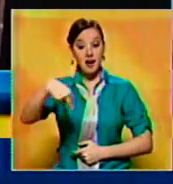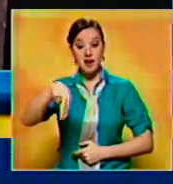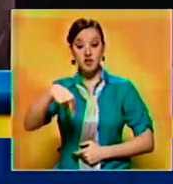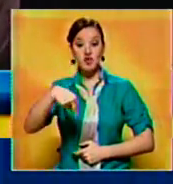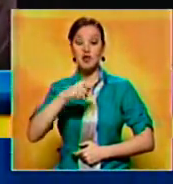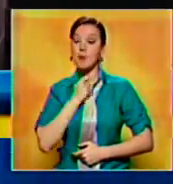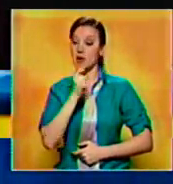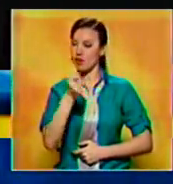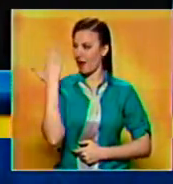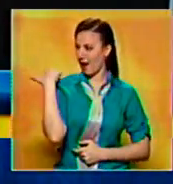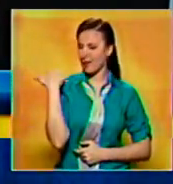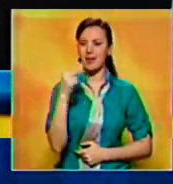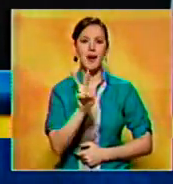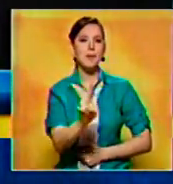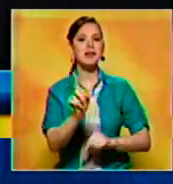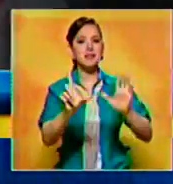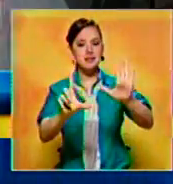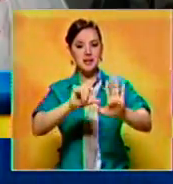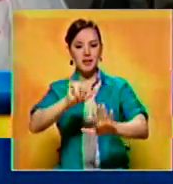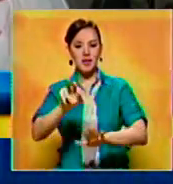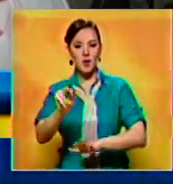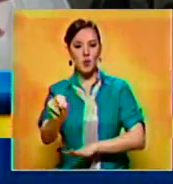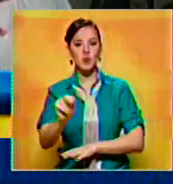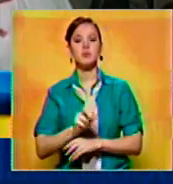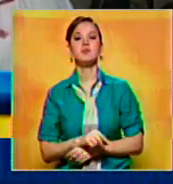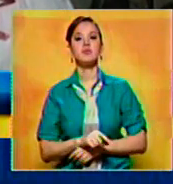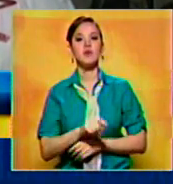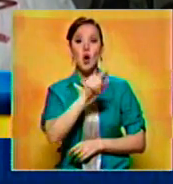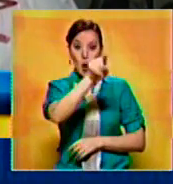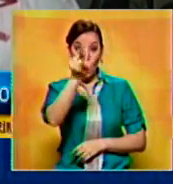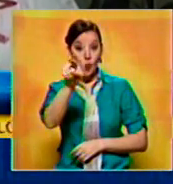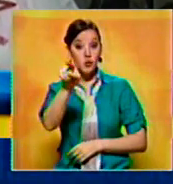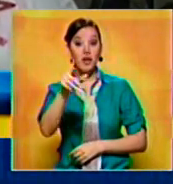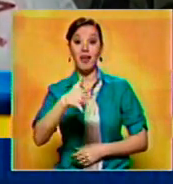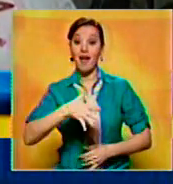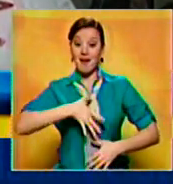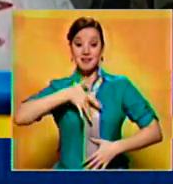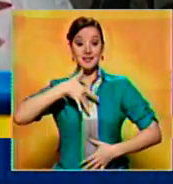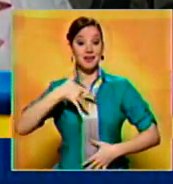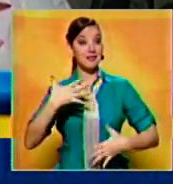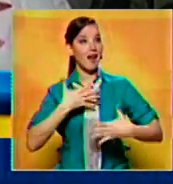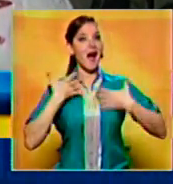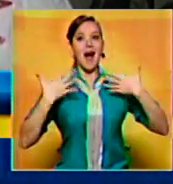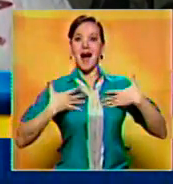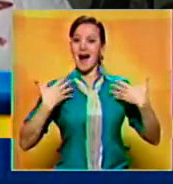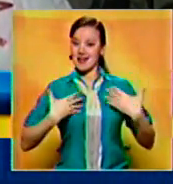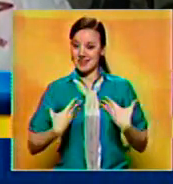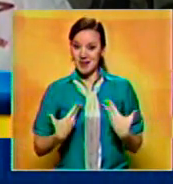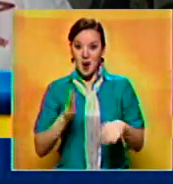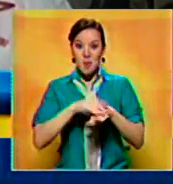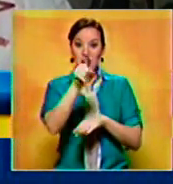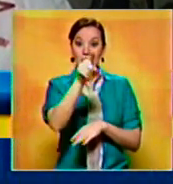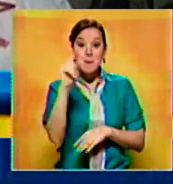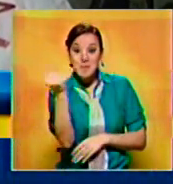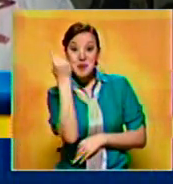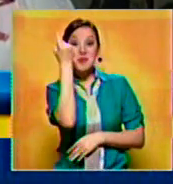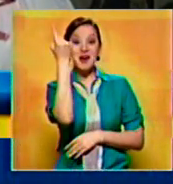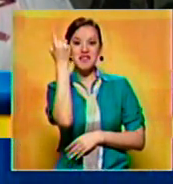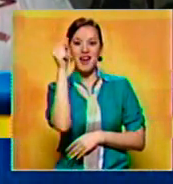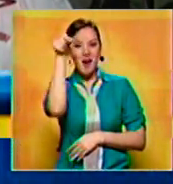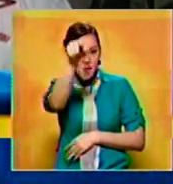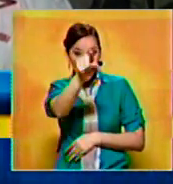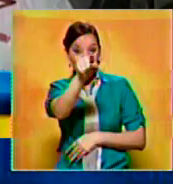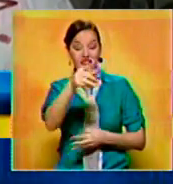celebrado el pasado 27 de julio. Ustedes siéntanse agraciados por ser los pioneros en recibir este premio